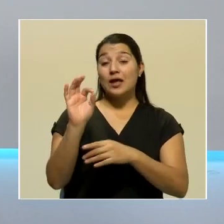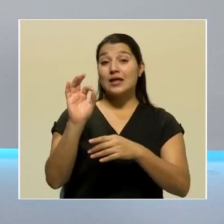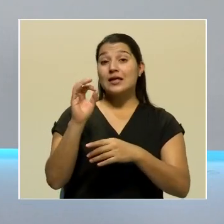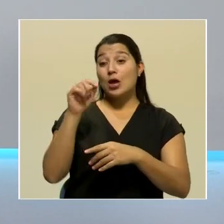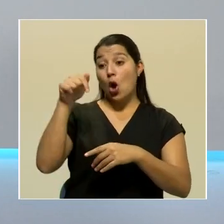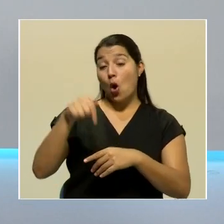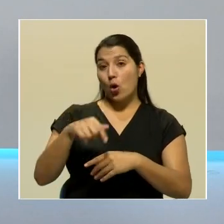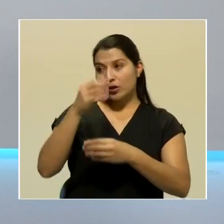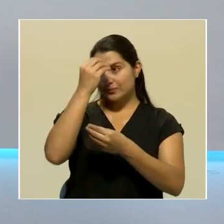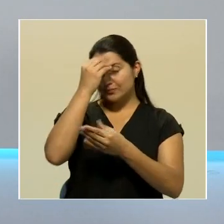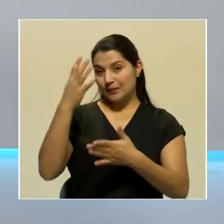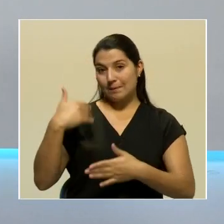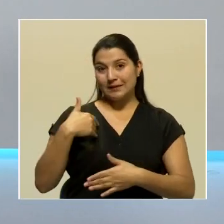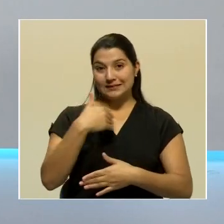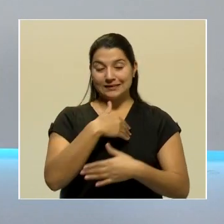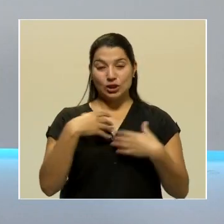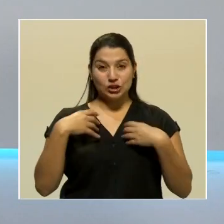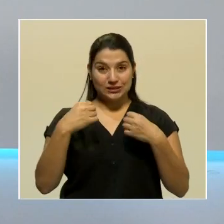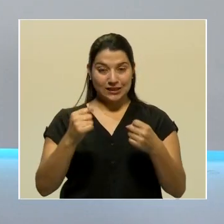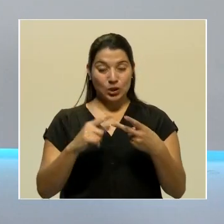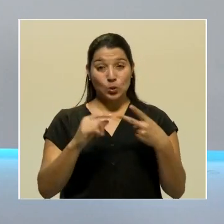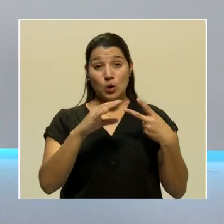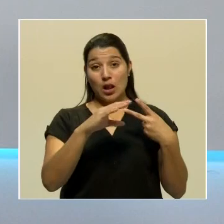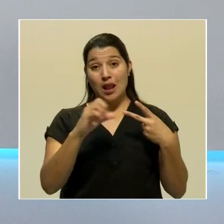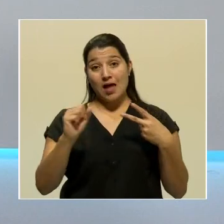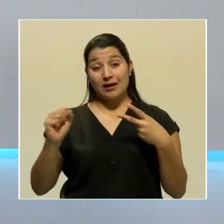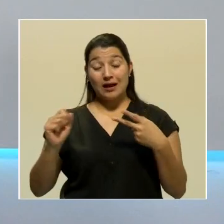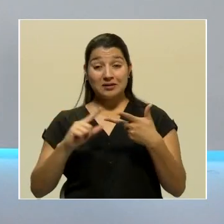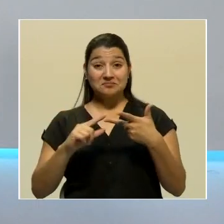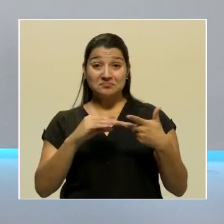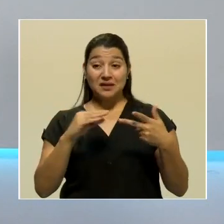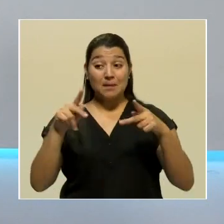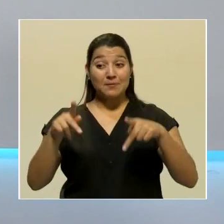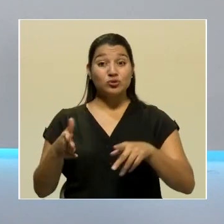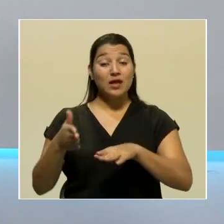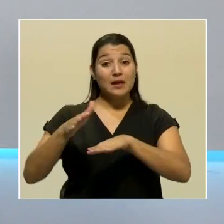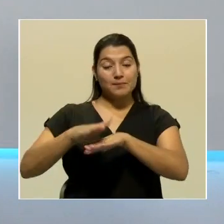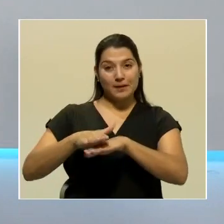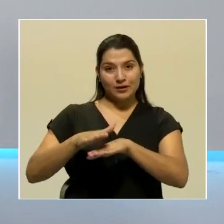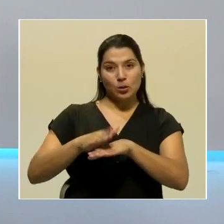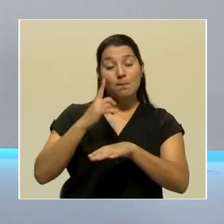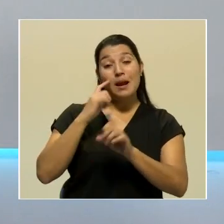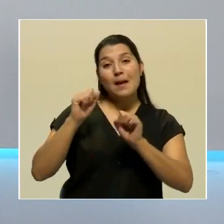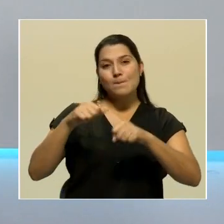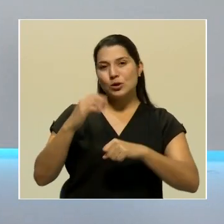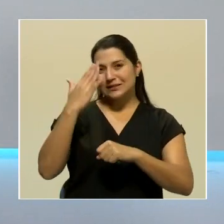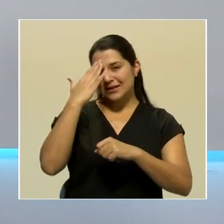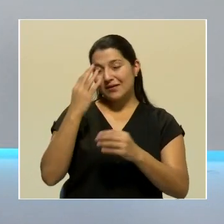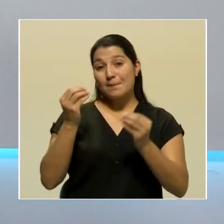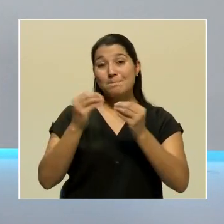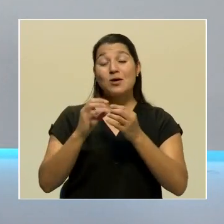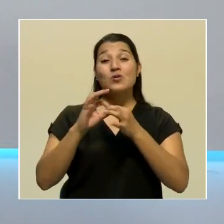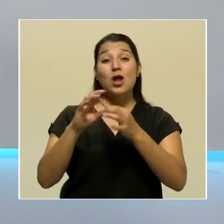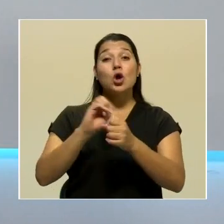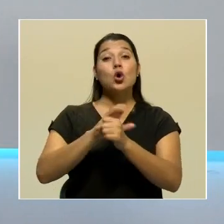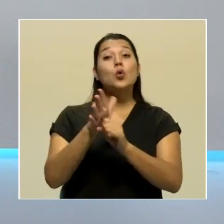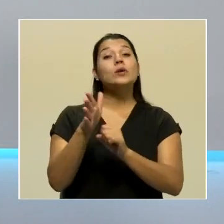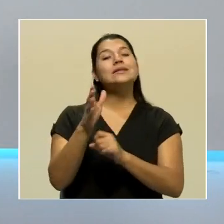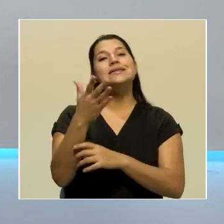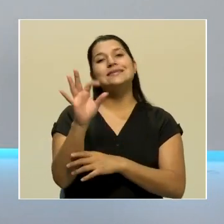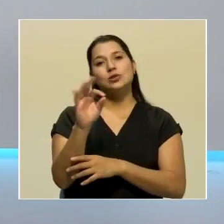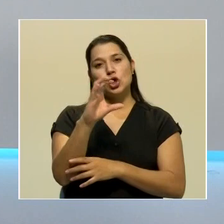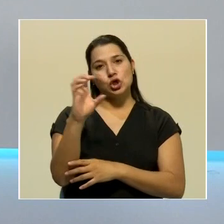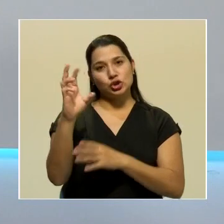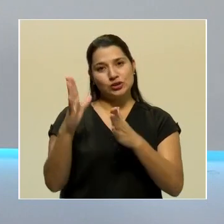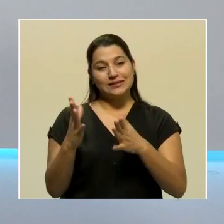Ministerio de Salud, La Caja y también expertos de otras índoles para conocer más del COVID-19, que los costarricenses estamos